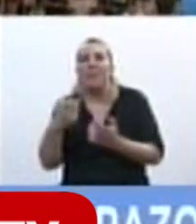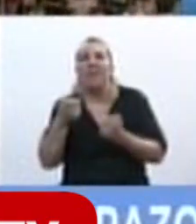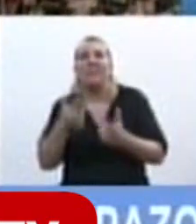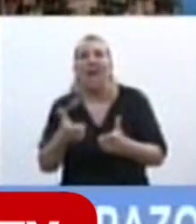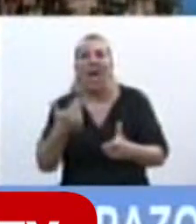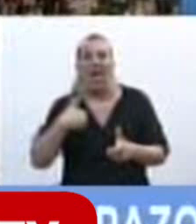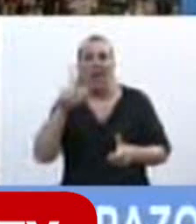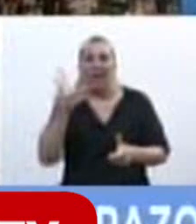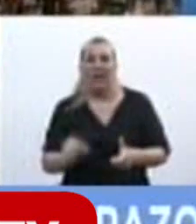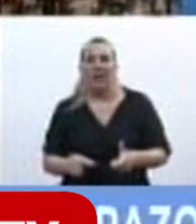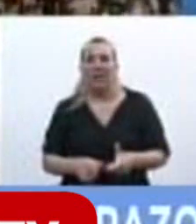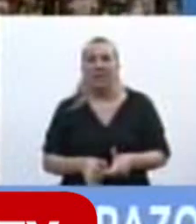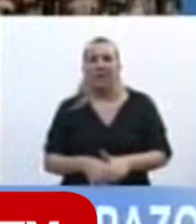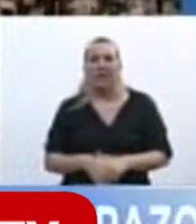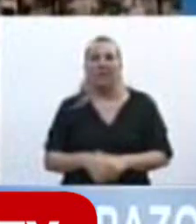que instrumentarlos.